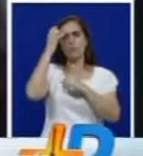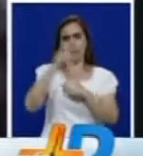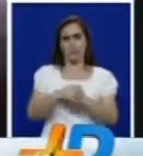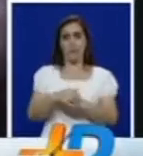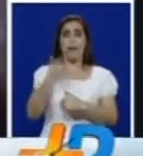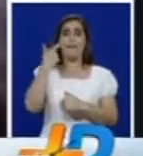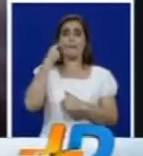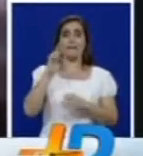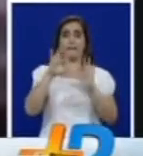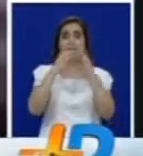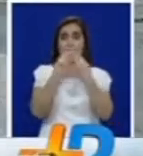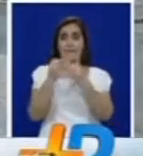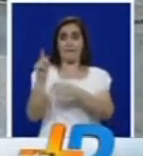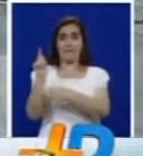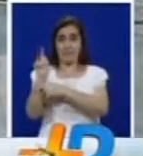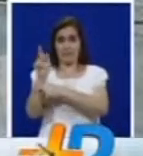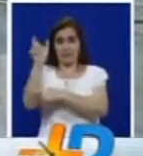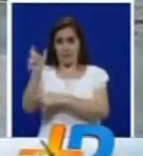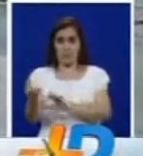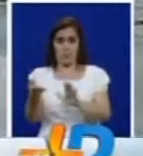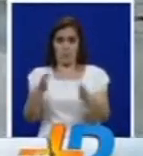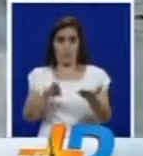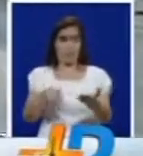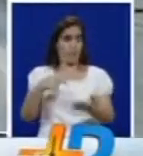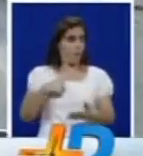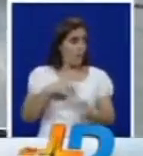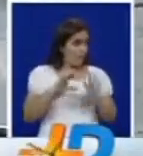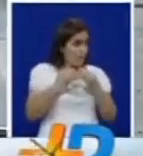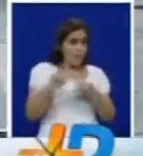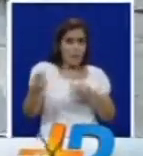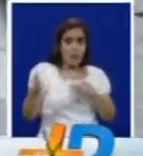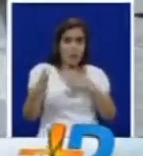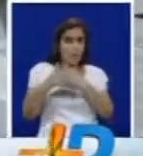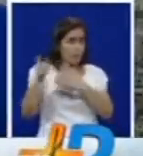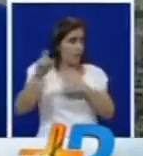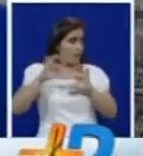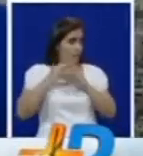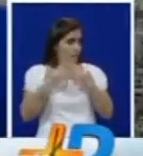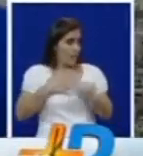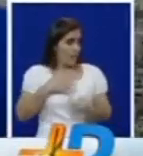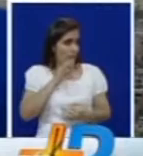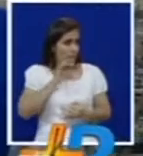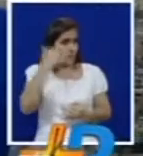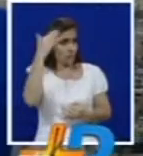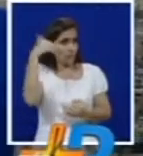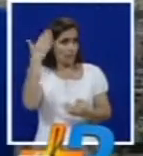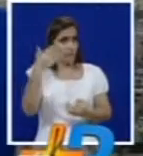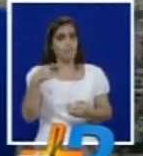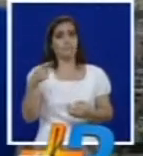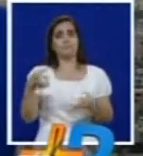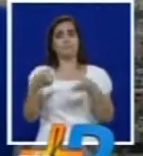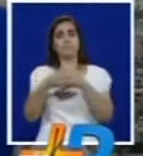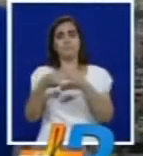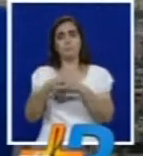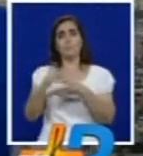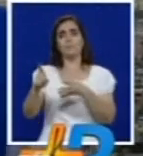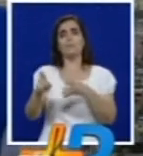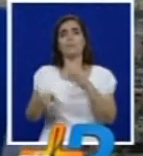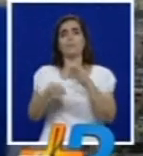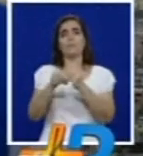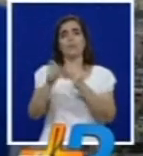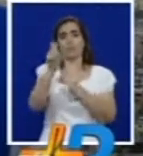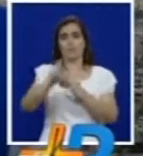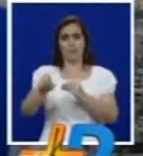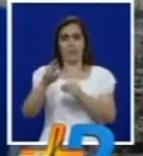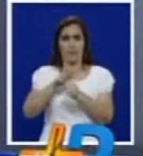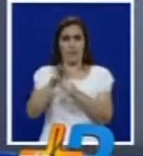pues según familiares del fiscal Enríquez Palacios, ellos no sabían de ninguna amenaza en su contra. En Pasto, Winston Viracachapava, más Pacífico, donde